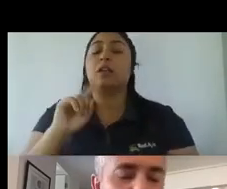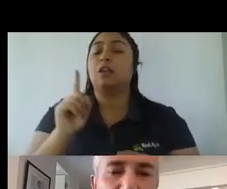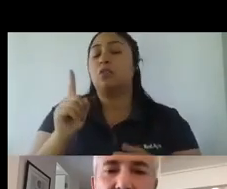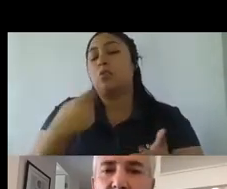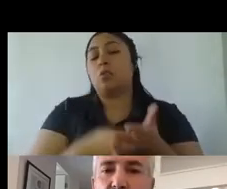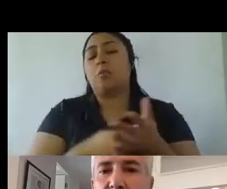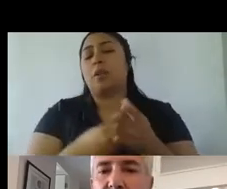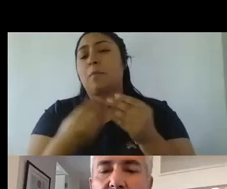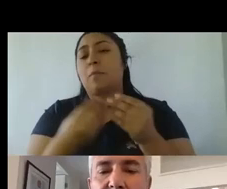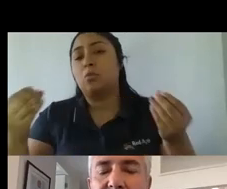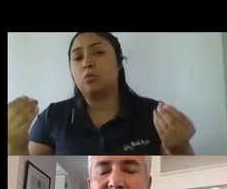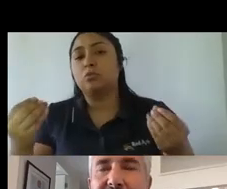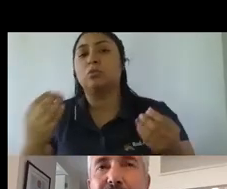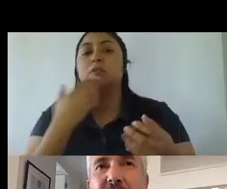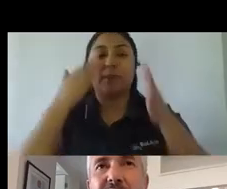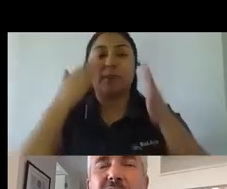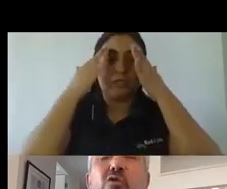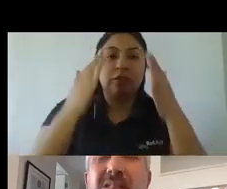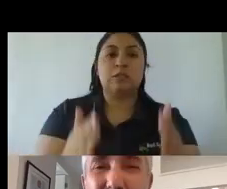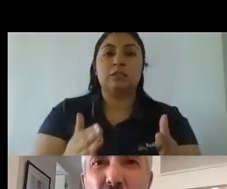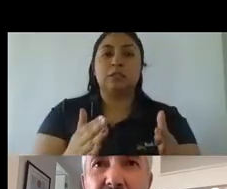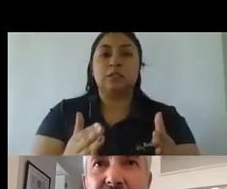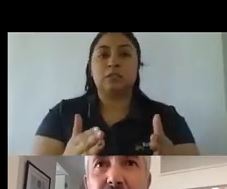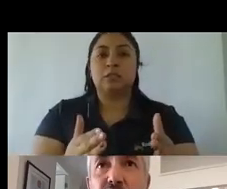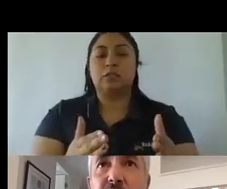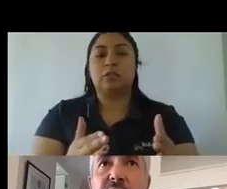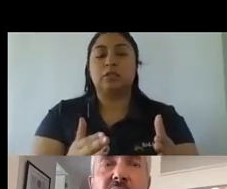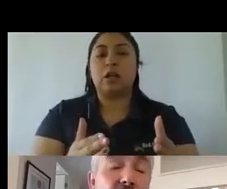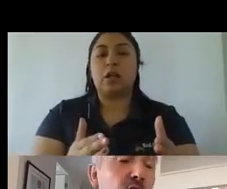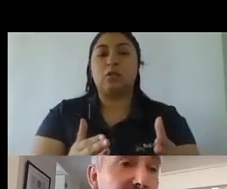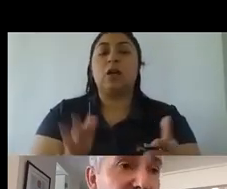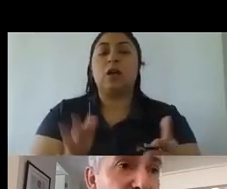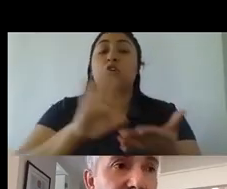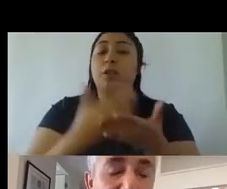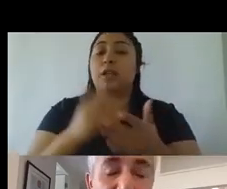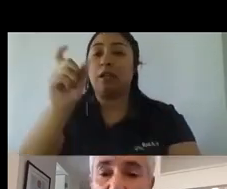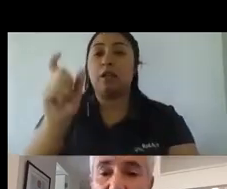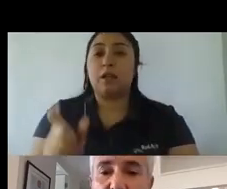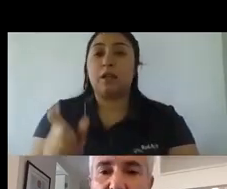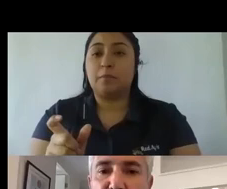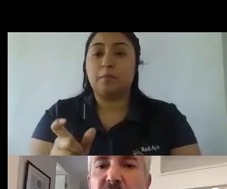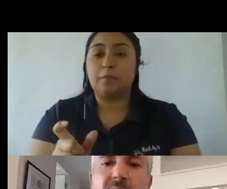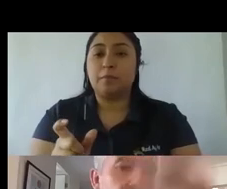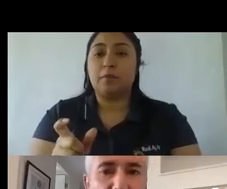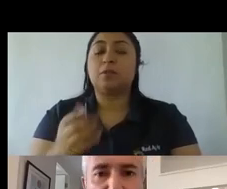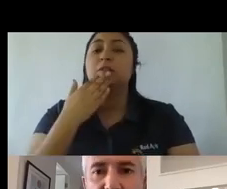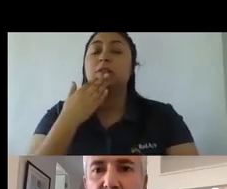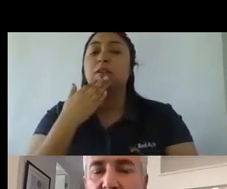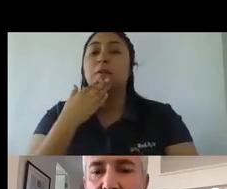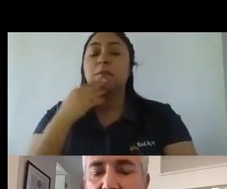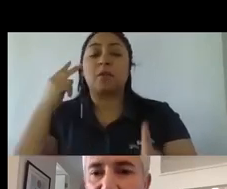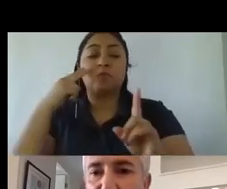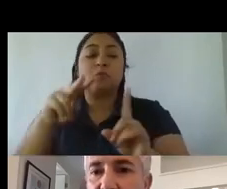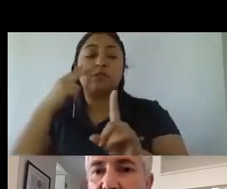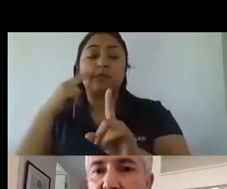centrado en cómo están hoy día las personas cómo está también su percepción económica esto como les digo